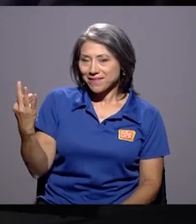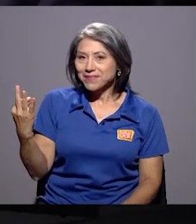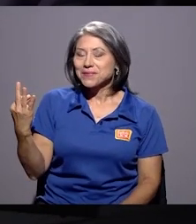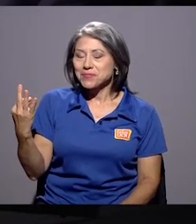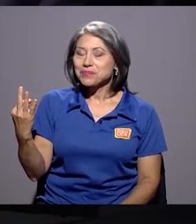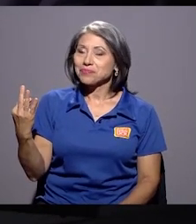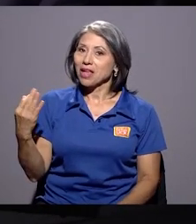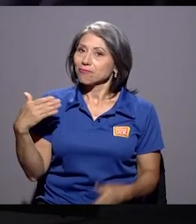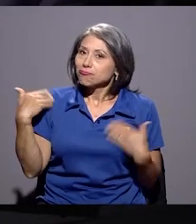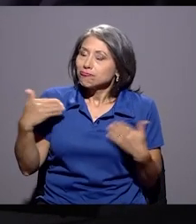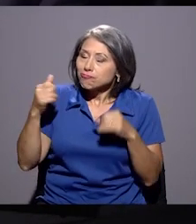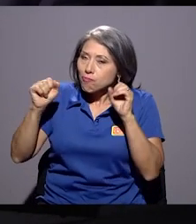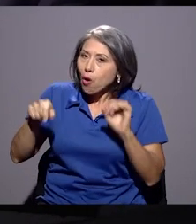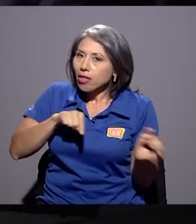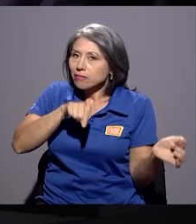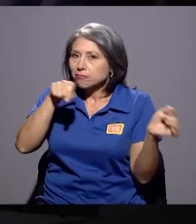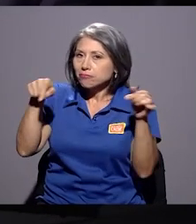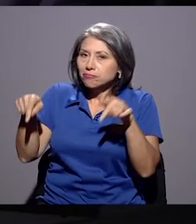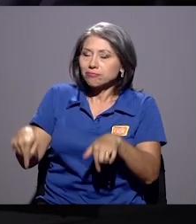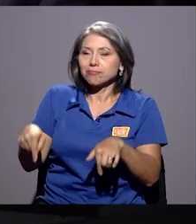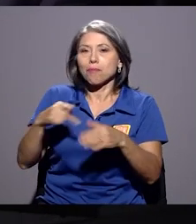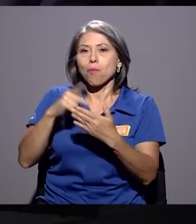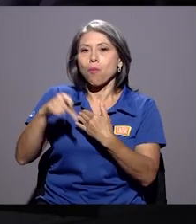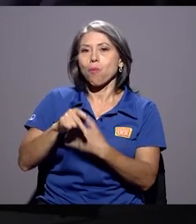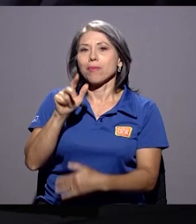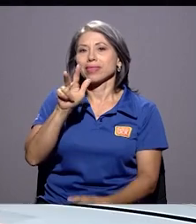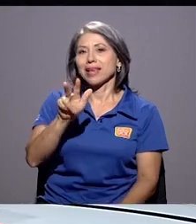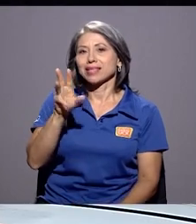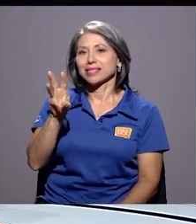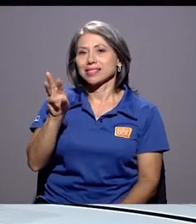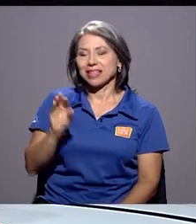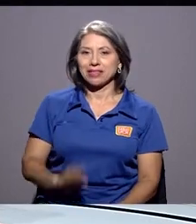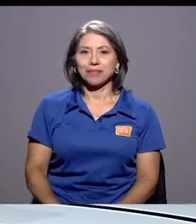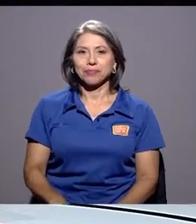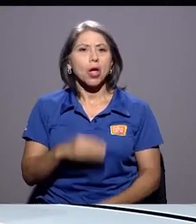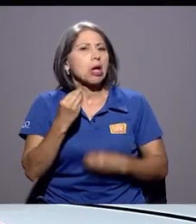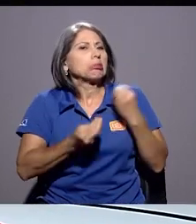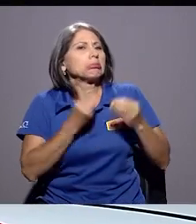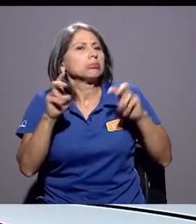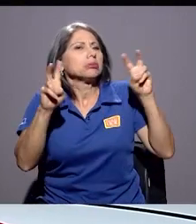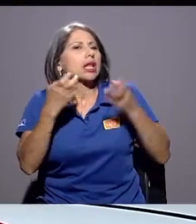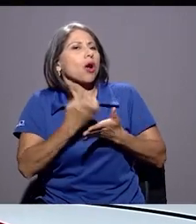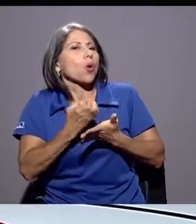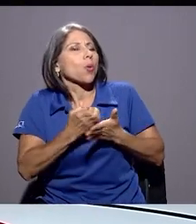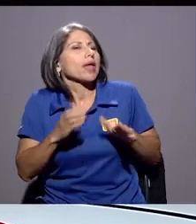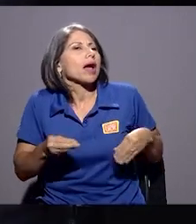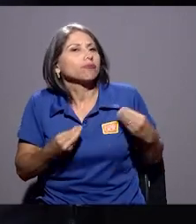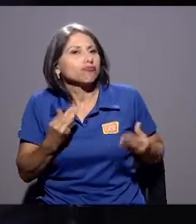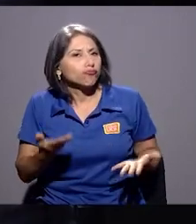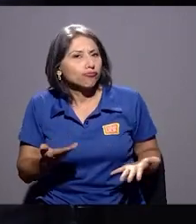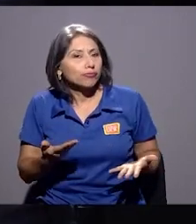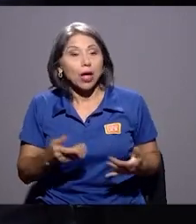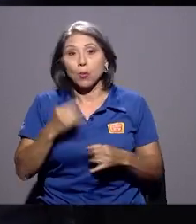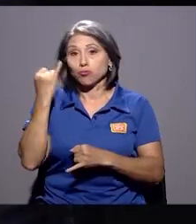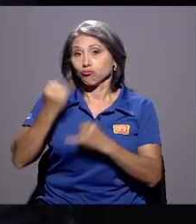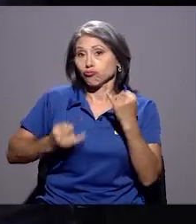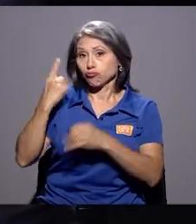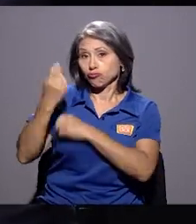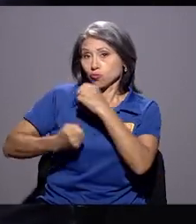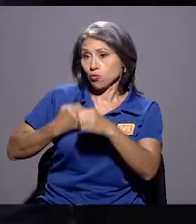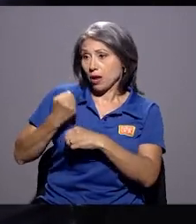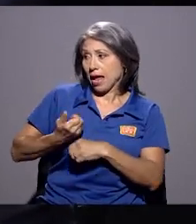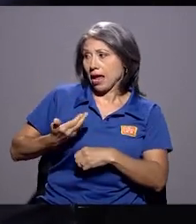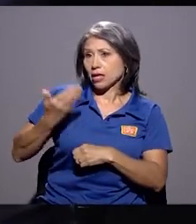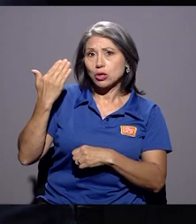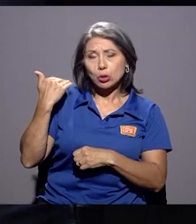invitación y encantado de poder acompañarlos en 360. ¿Cómo estamos en materia de economía? Bueno, terminamos un